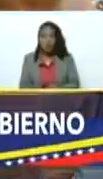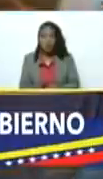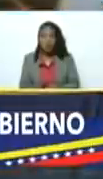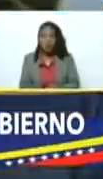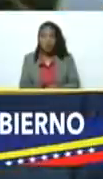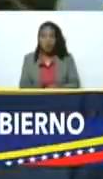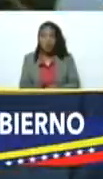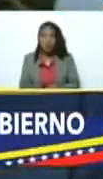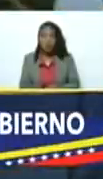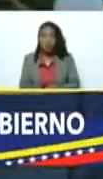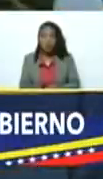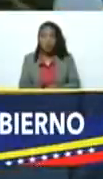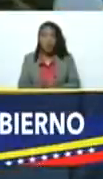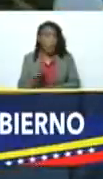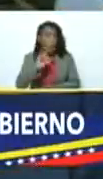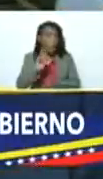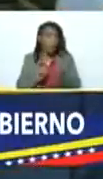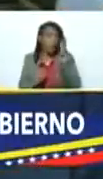no se han visto casos